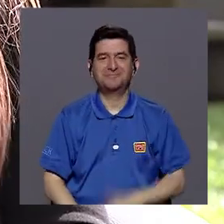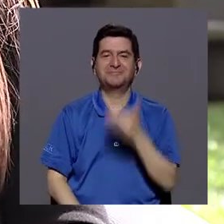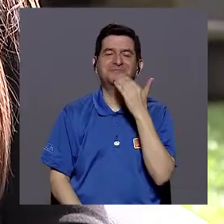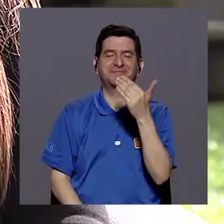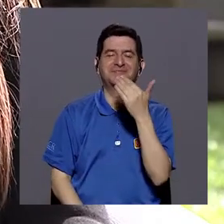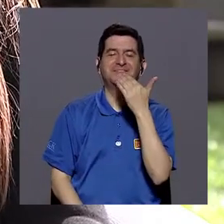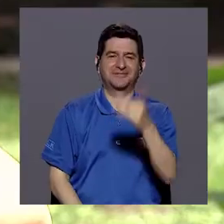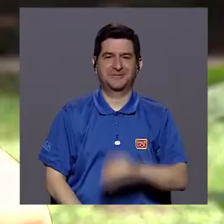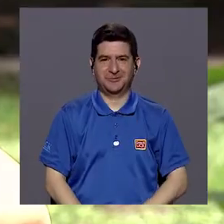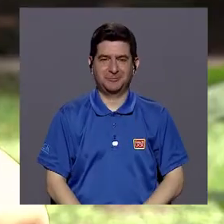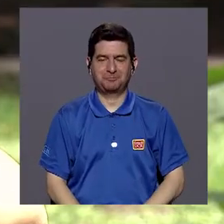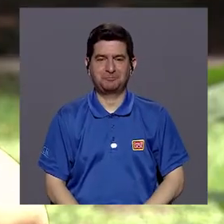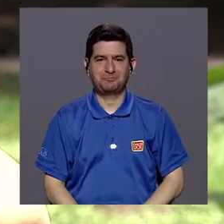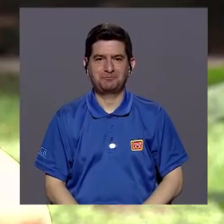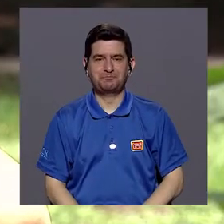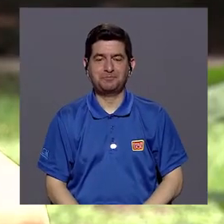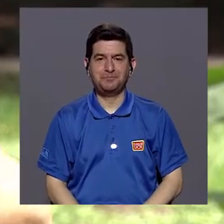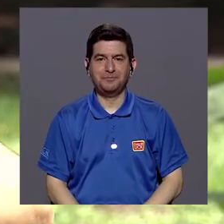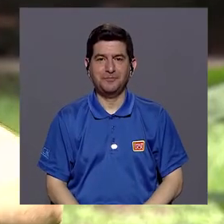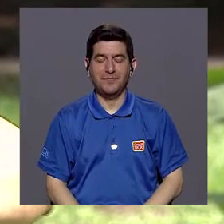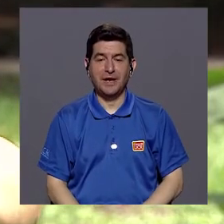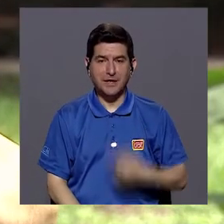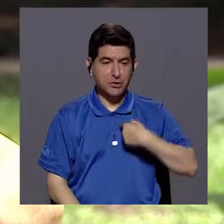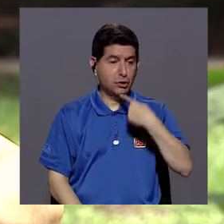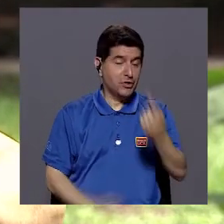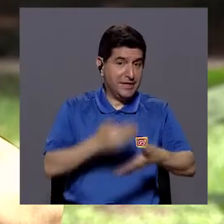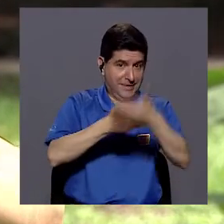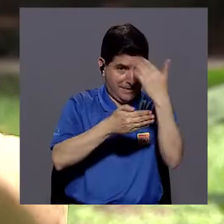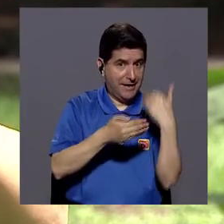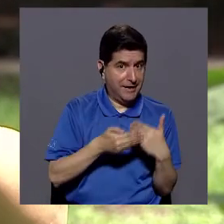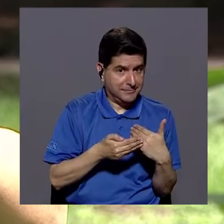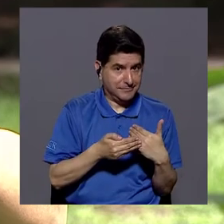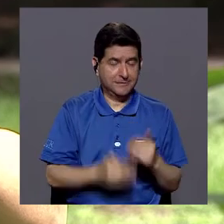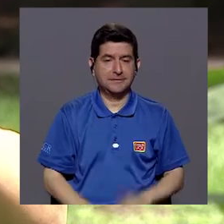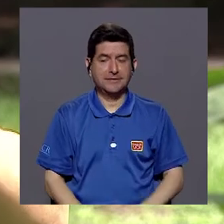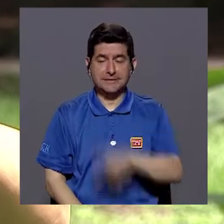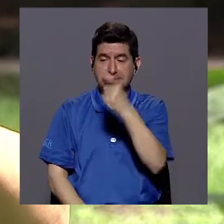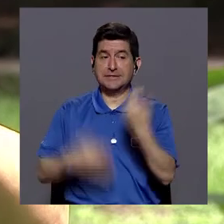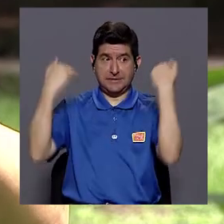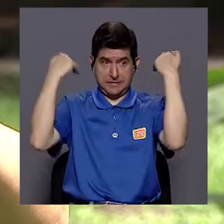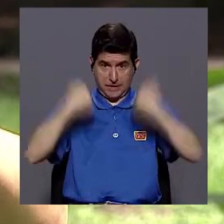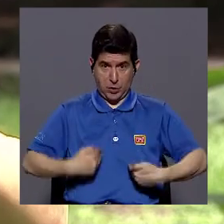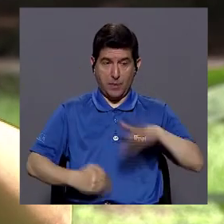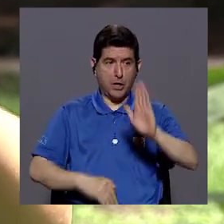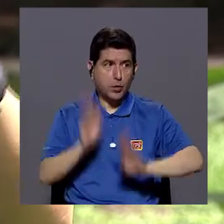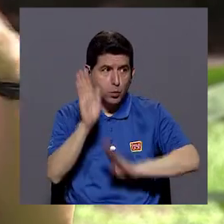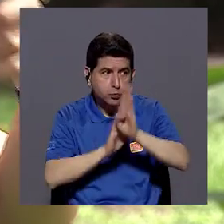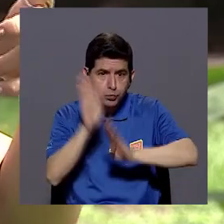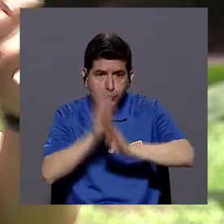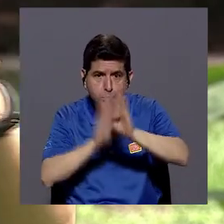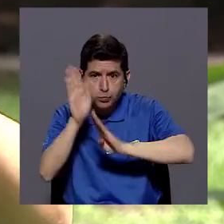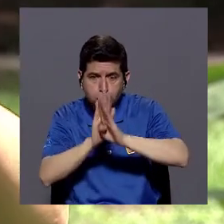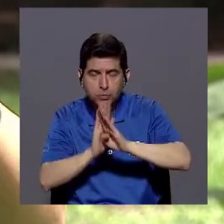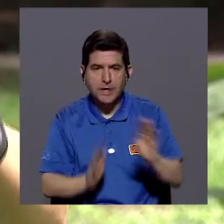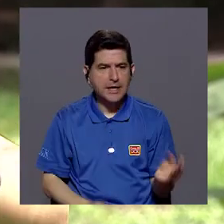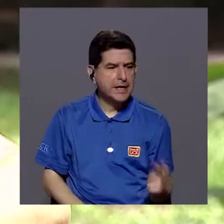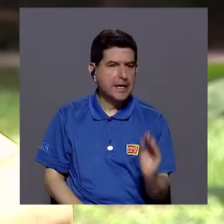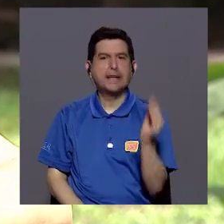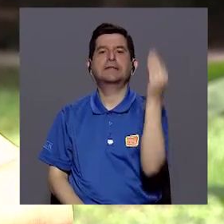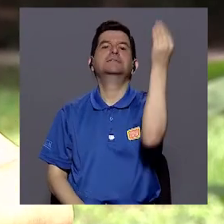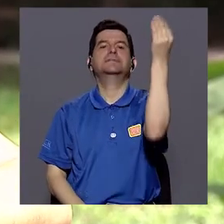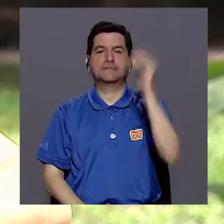Muchas gracias. Y bueno, estaba conversando acerca de que el ser humano en su desarrollo, en su